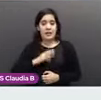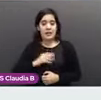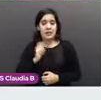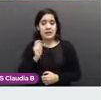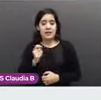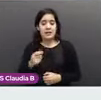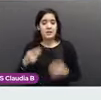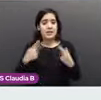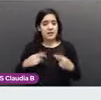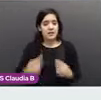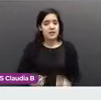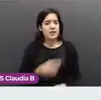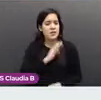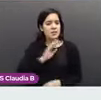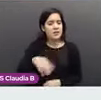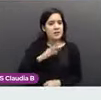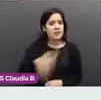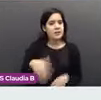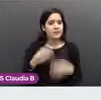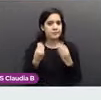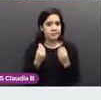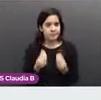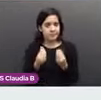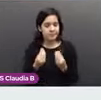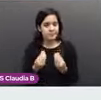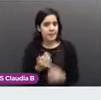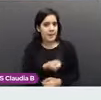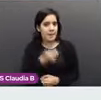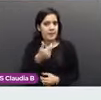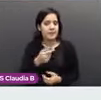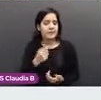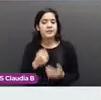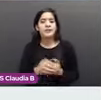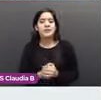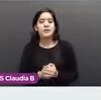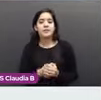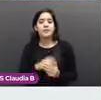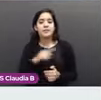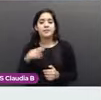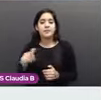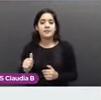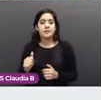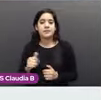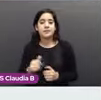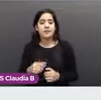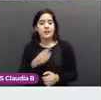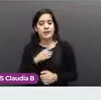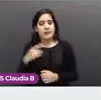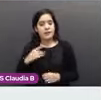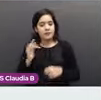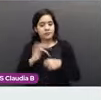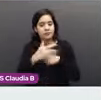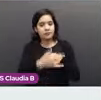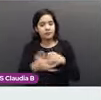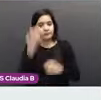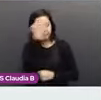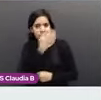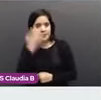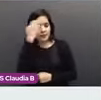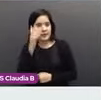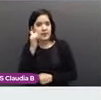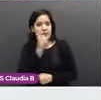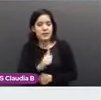el uso de tamizaje a partir de los 40. Si hay antecedentes de cáncer de mama de primer grado, empezar a hacer un tamizaje 10 años antes.